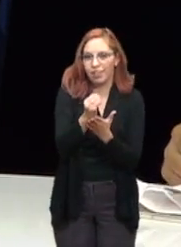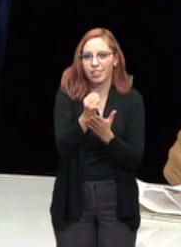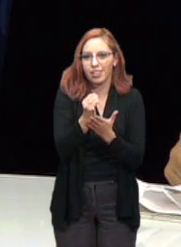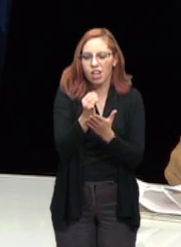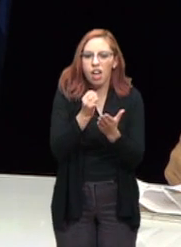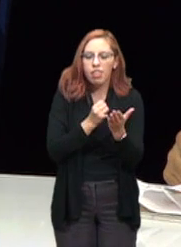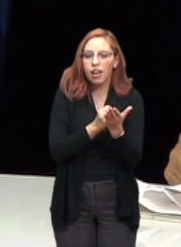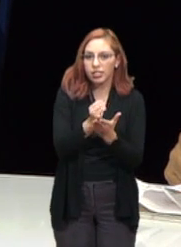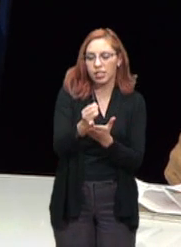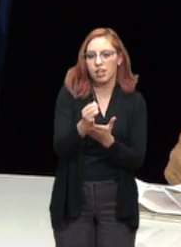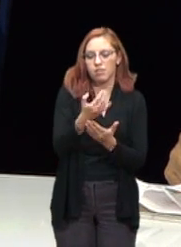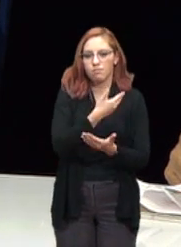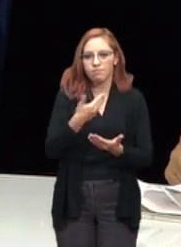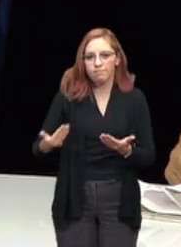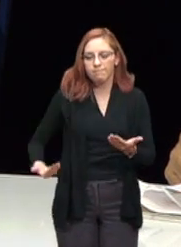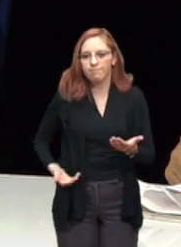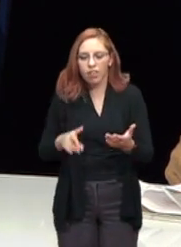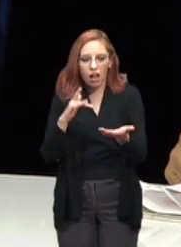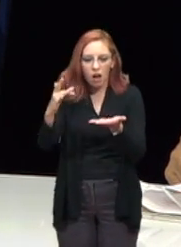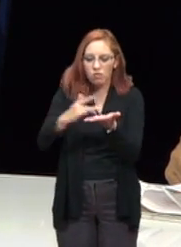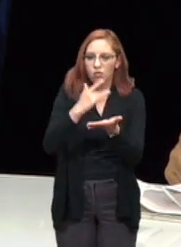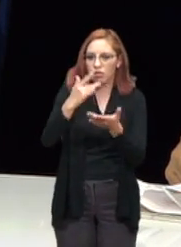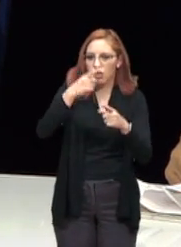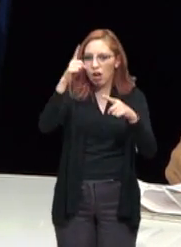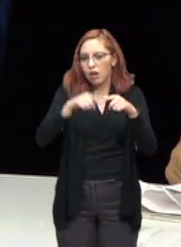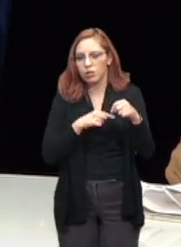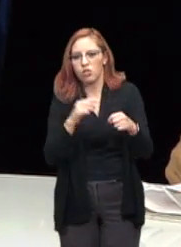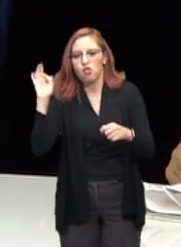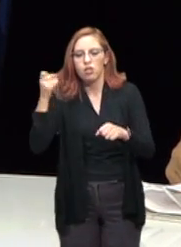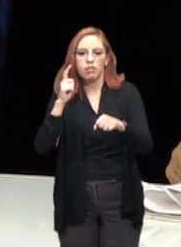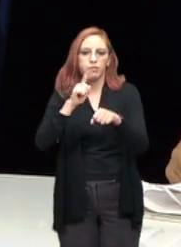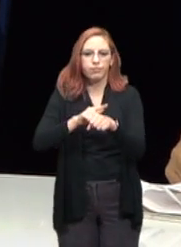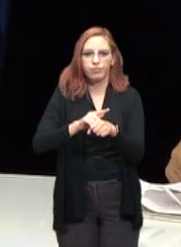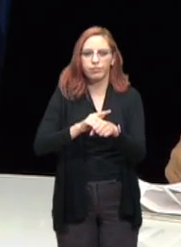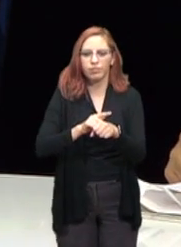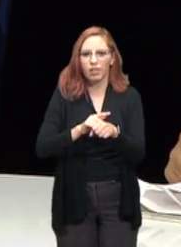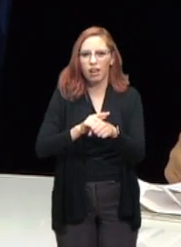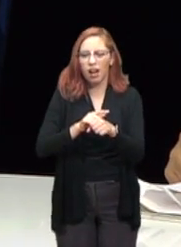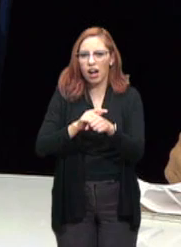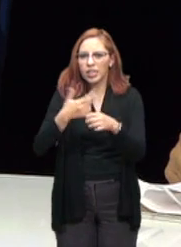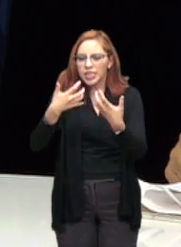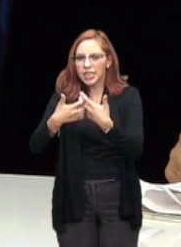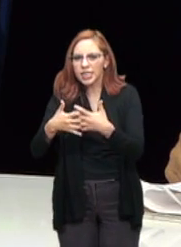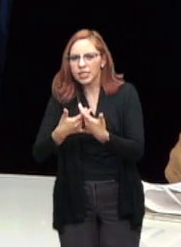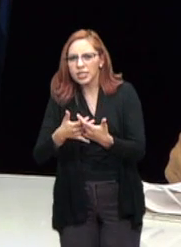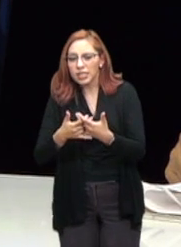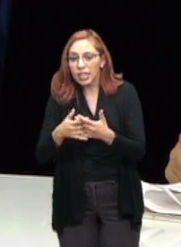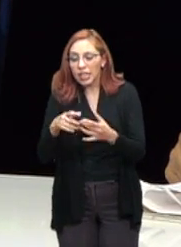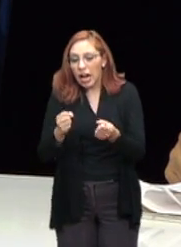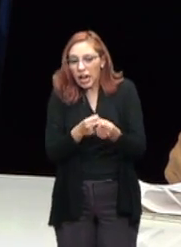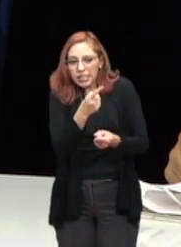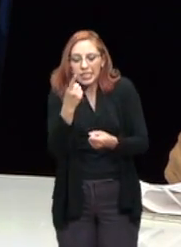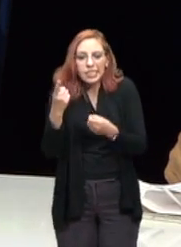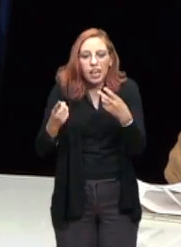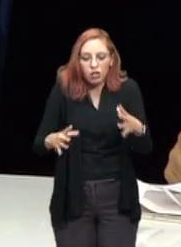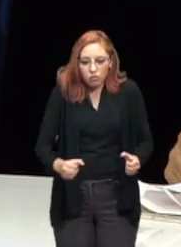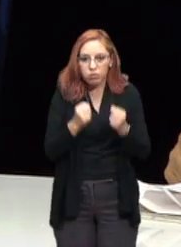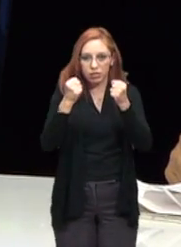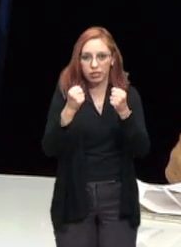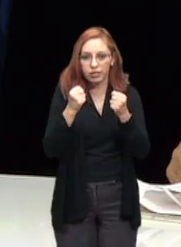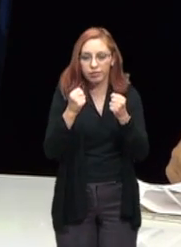erradicar los 109 fideicomisos federales. Aunque ya lo dijo José Luis Juárez, hay algunos que se salvaron y habrá que